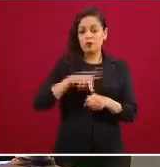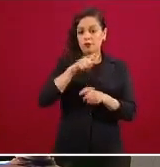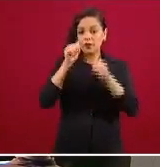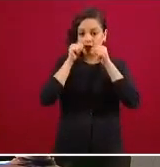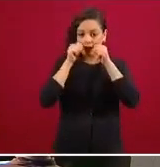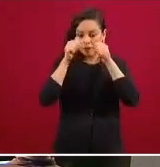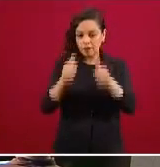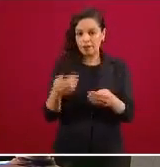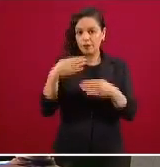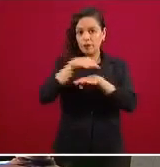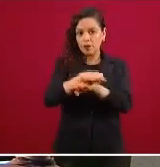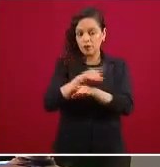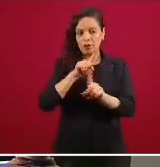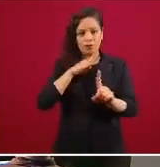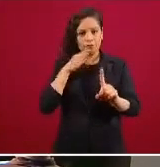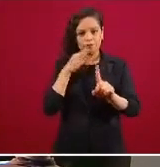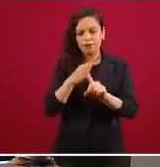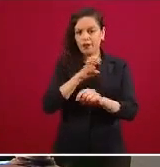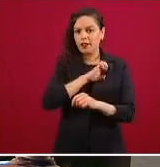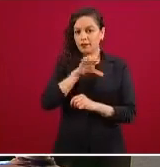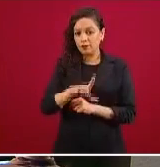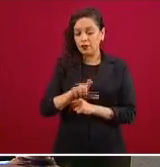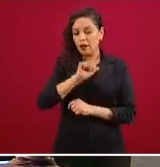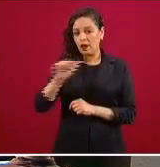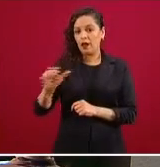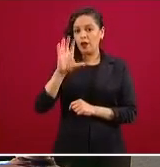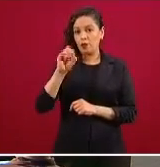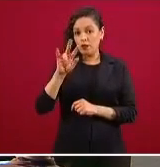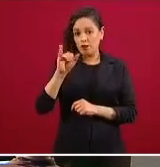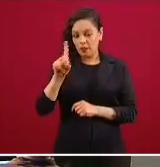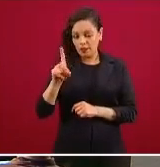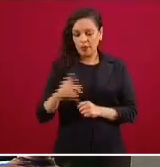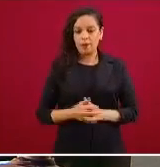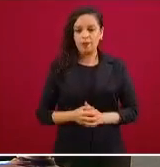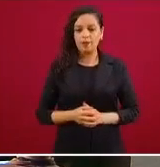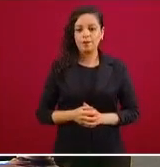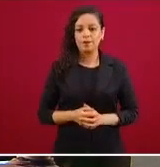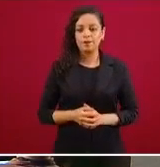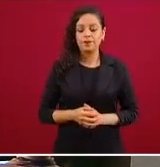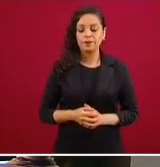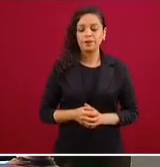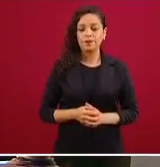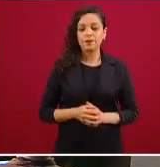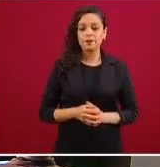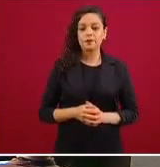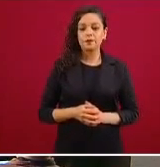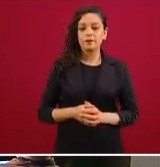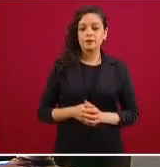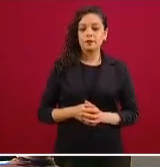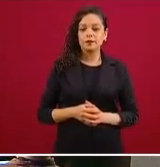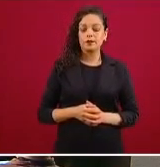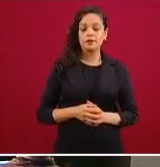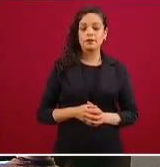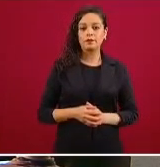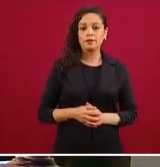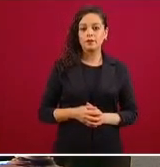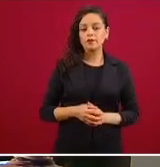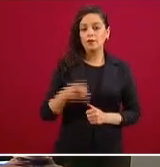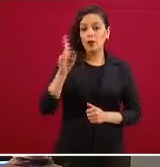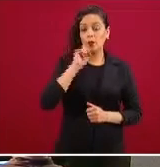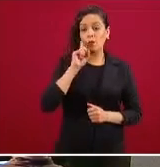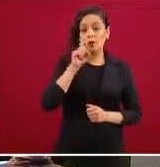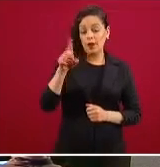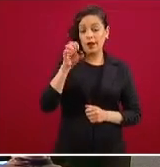de COVID y mostraba su extrañeza se lo expresaba a esta persona mi amiga médica